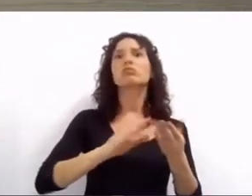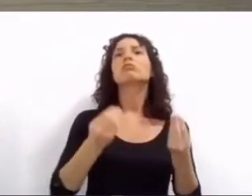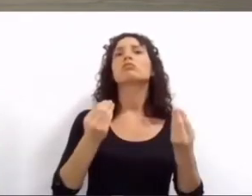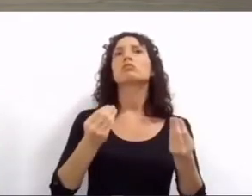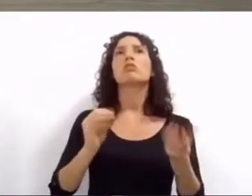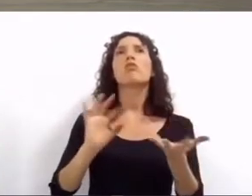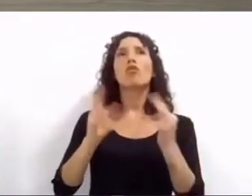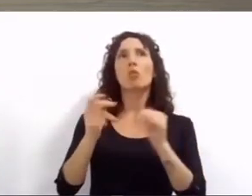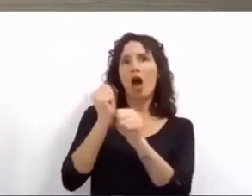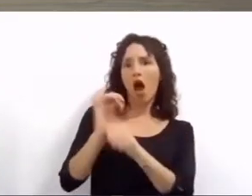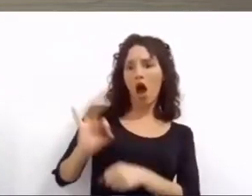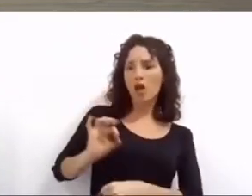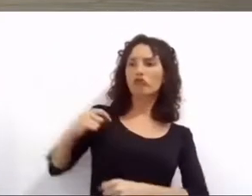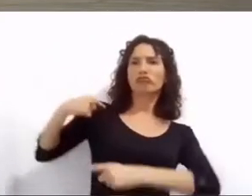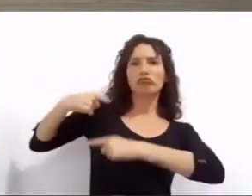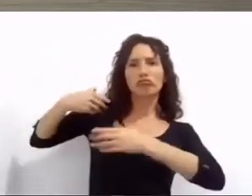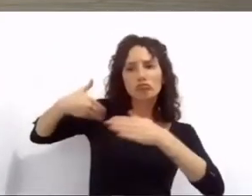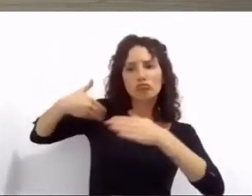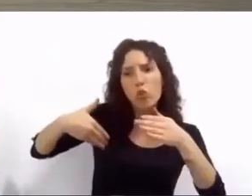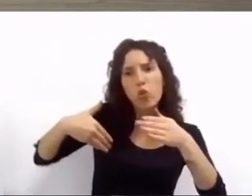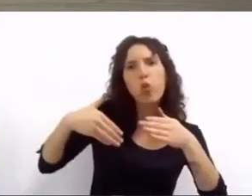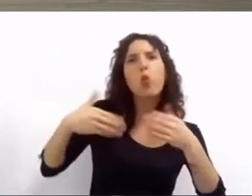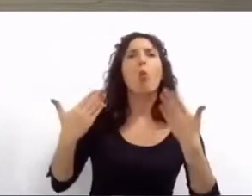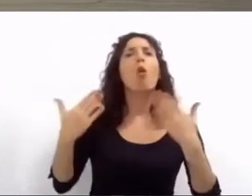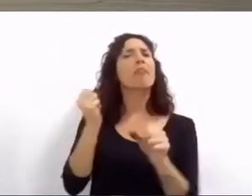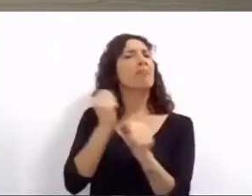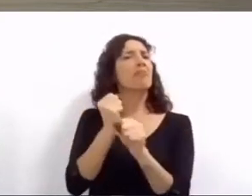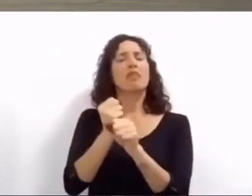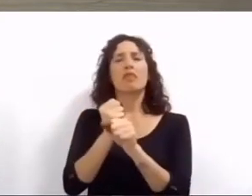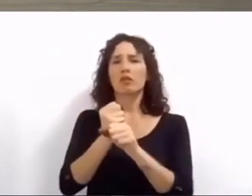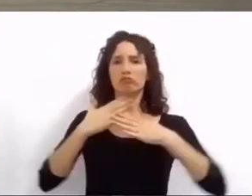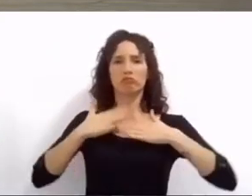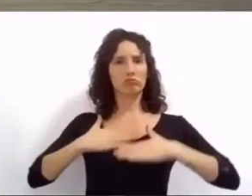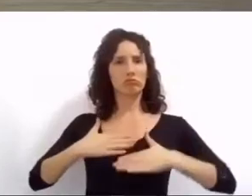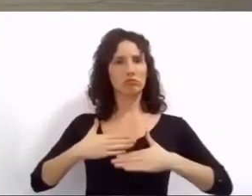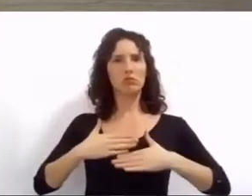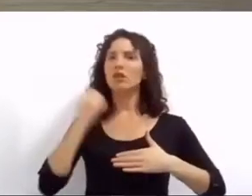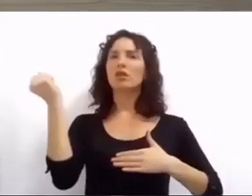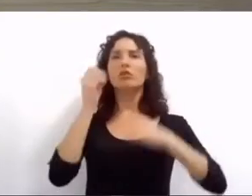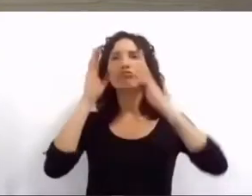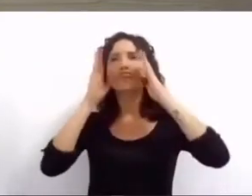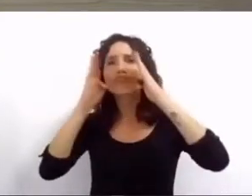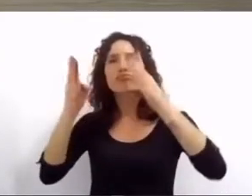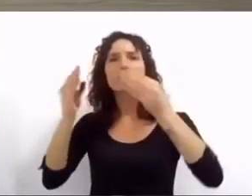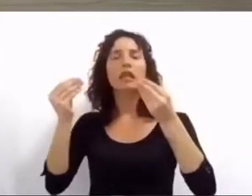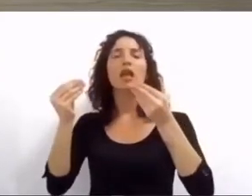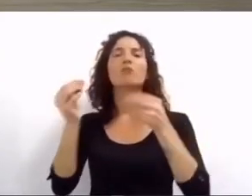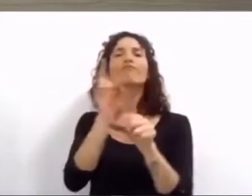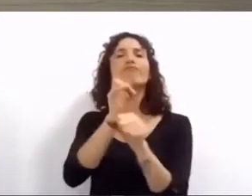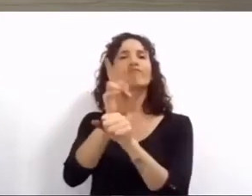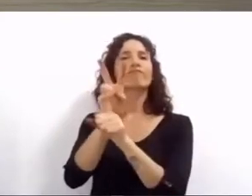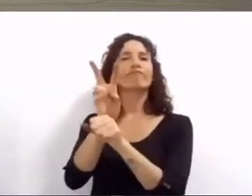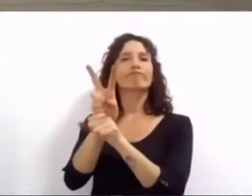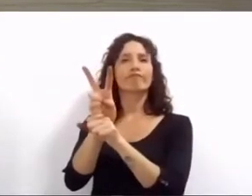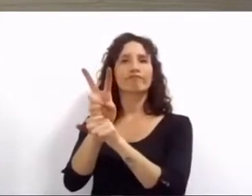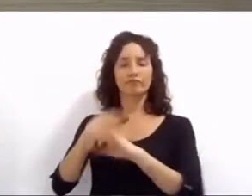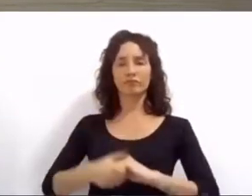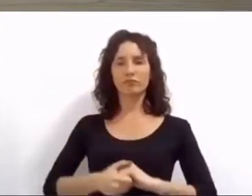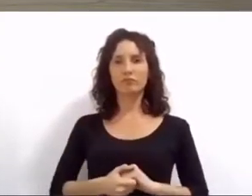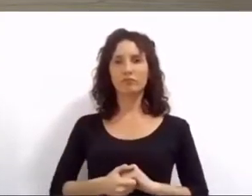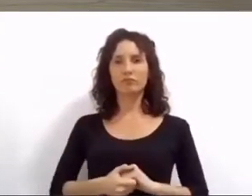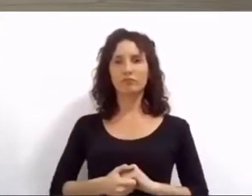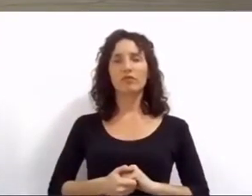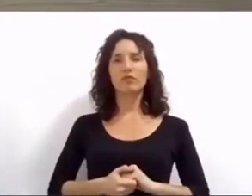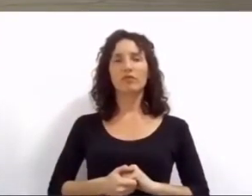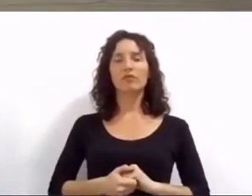durante todo el año cuando el motivo sea prevención y seguridad. También presentamos al Gobierno Nacional un plan para abrir y